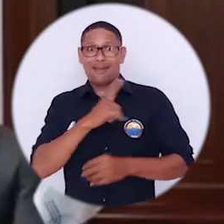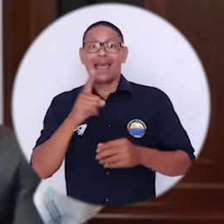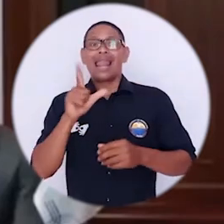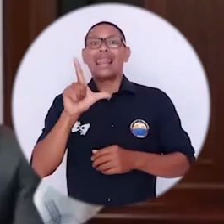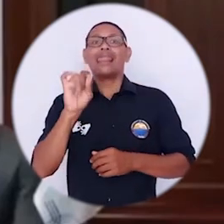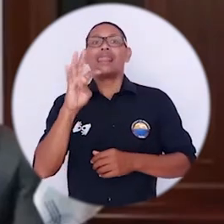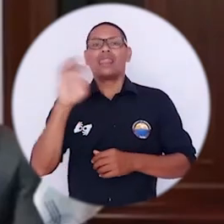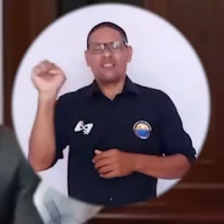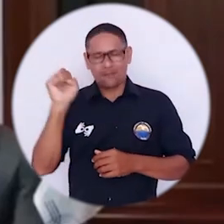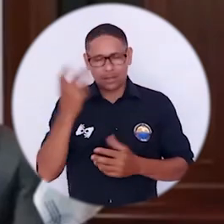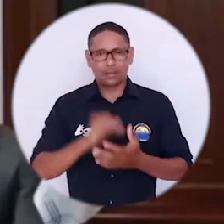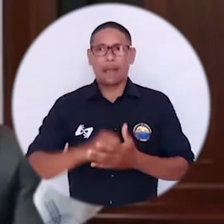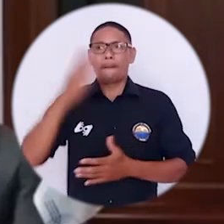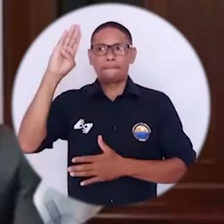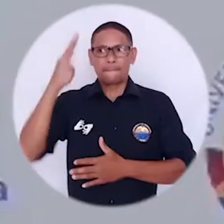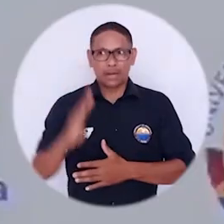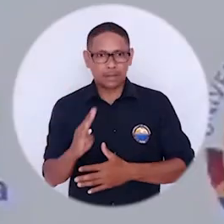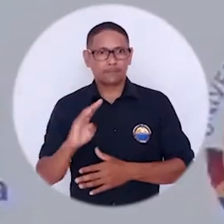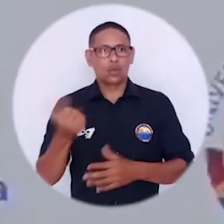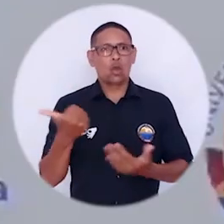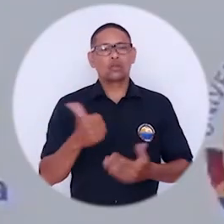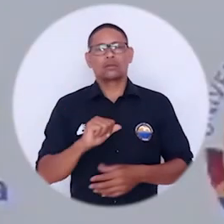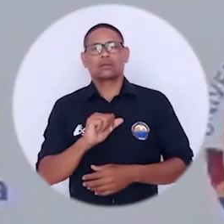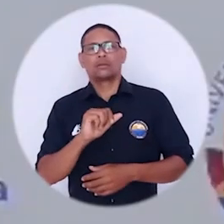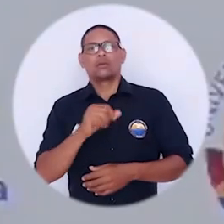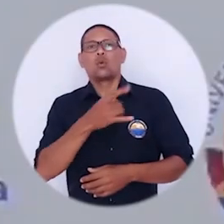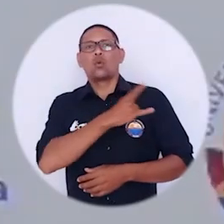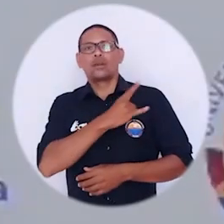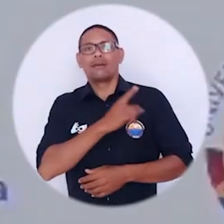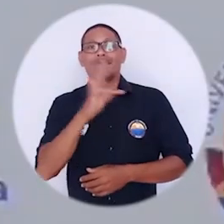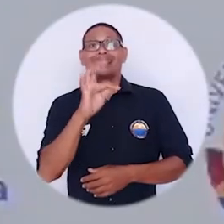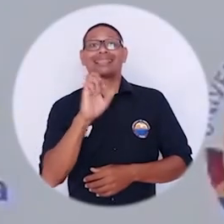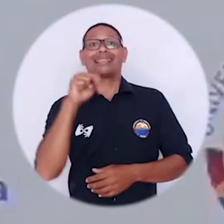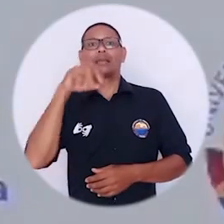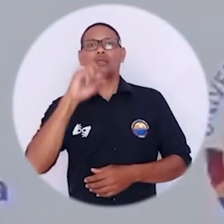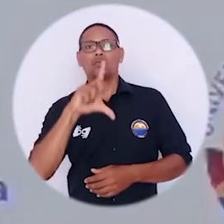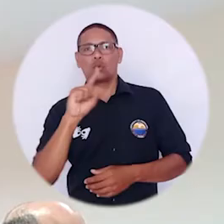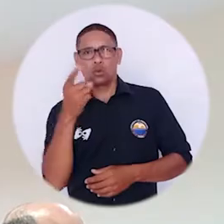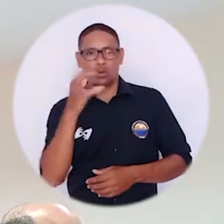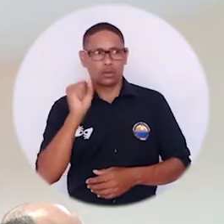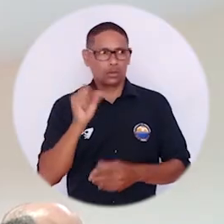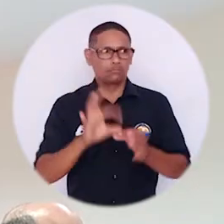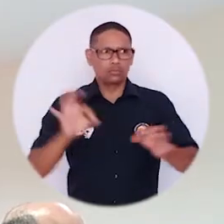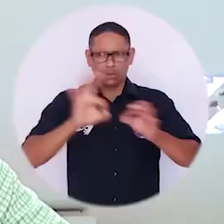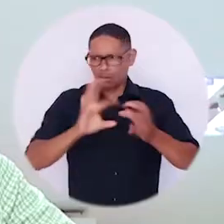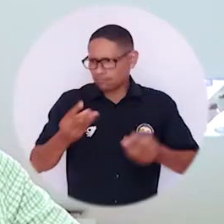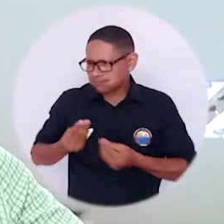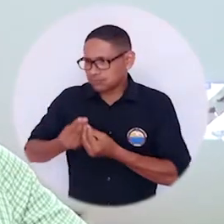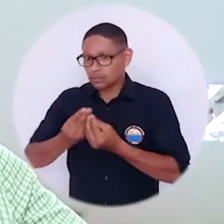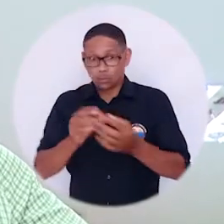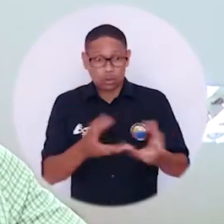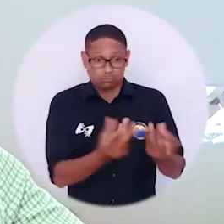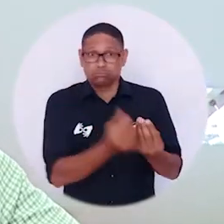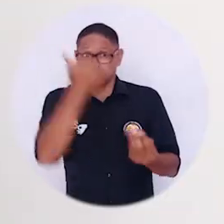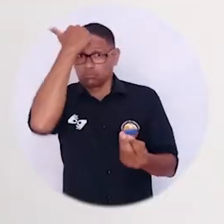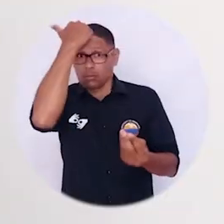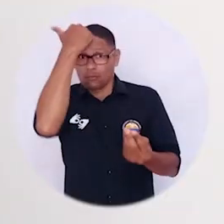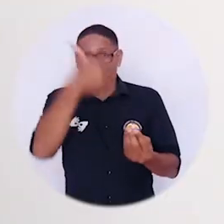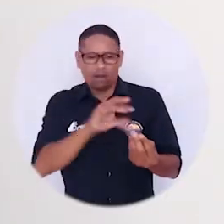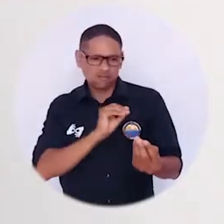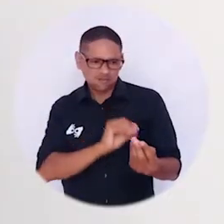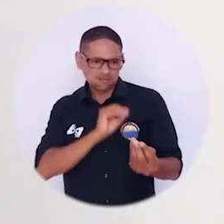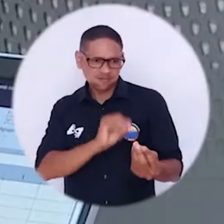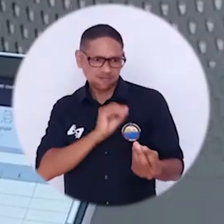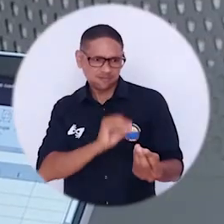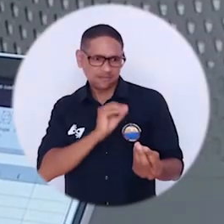y Tecnológica de Bolívar. Hay que trabajar con los maestros actuales, pero hay que formar nuevos maestros y maestras. Preparar esos maestros que ya hoy están